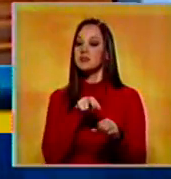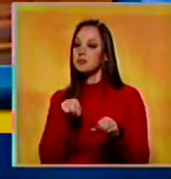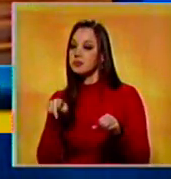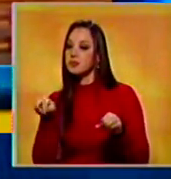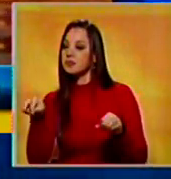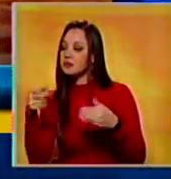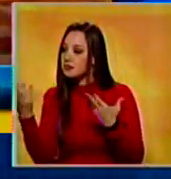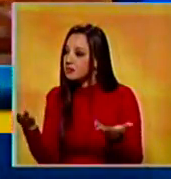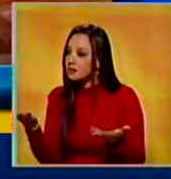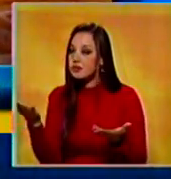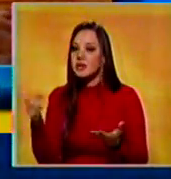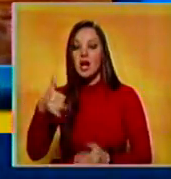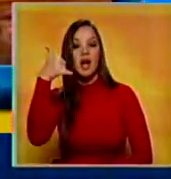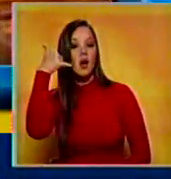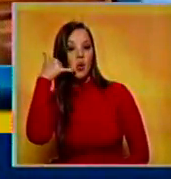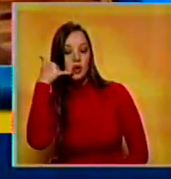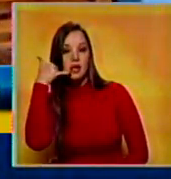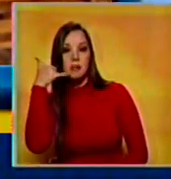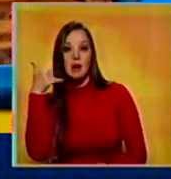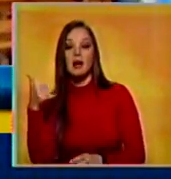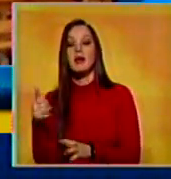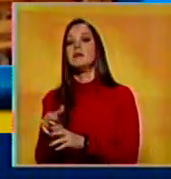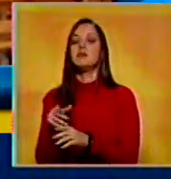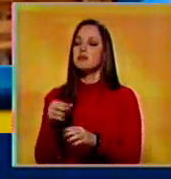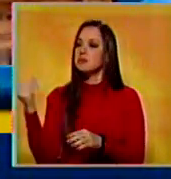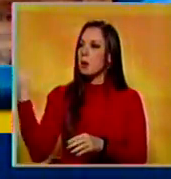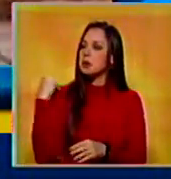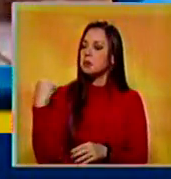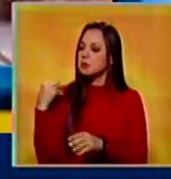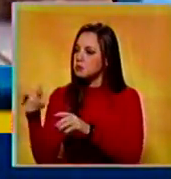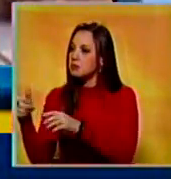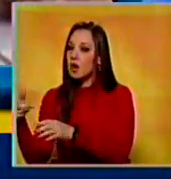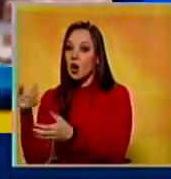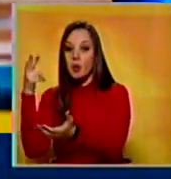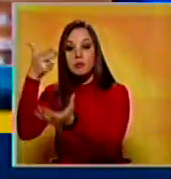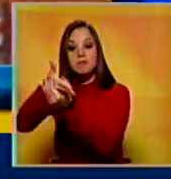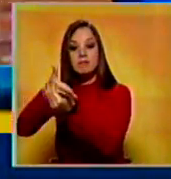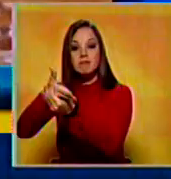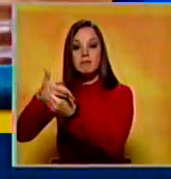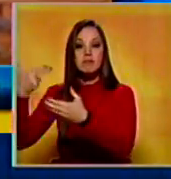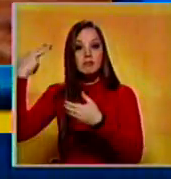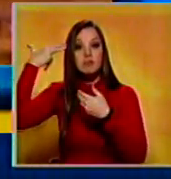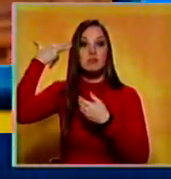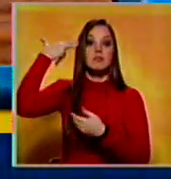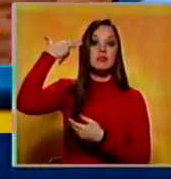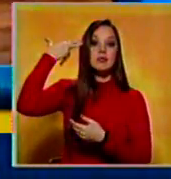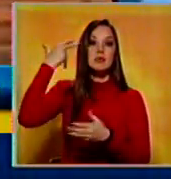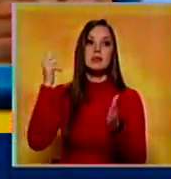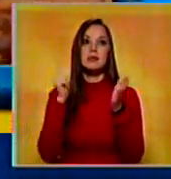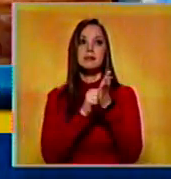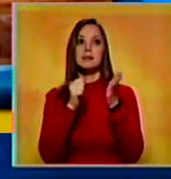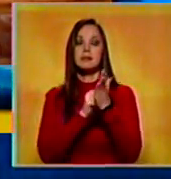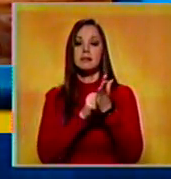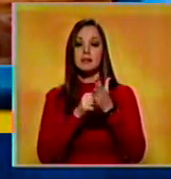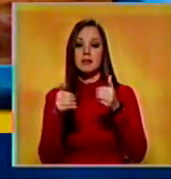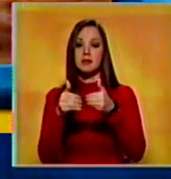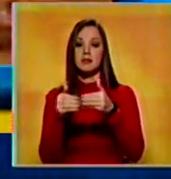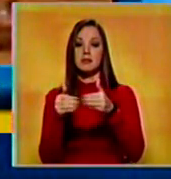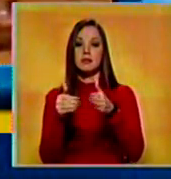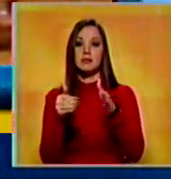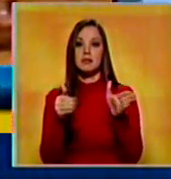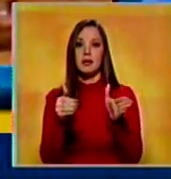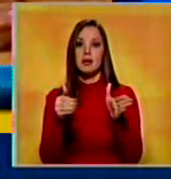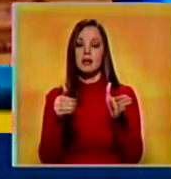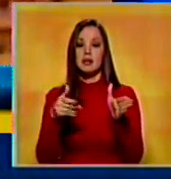para atender una llamada y fue sometida por cuatro sujetos armados, quienes la obligaron a tocar la puerta para que desde adentro pudieran abrir.